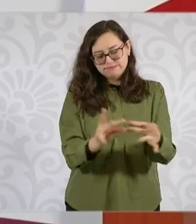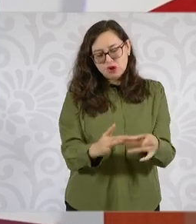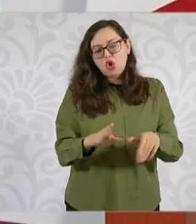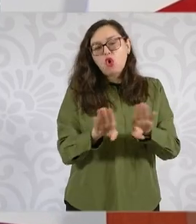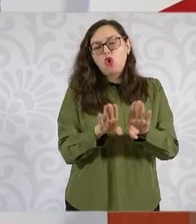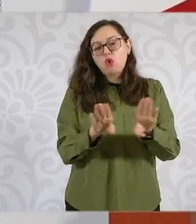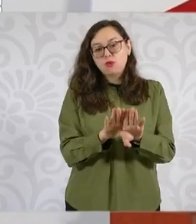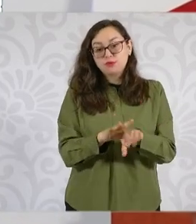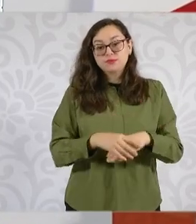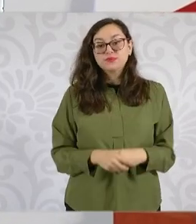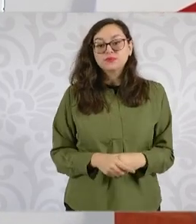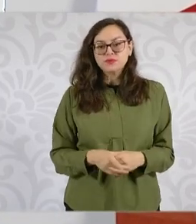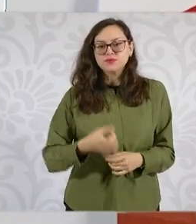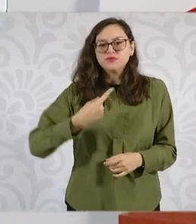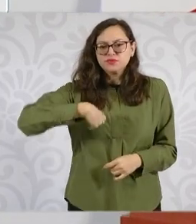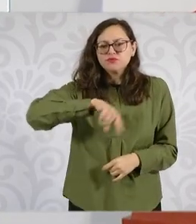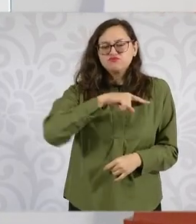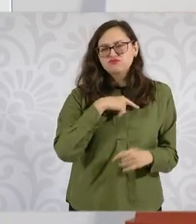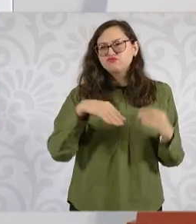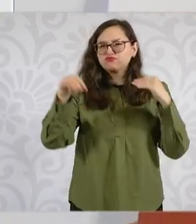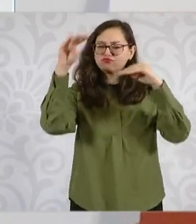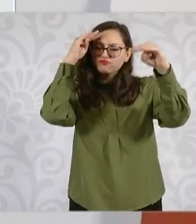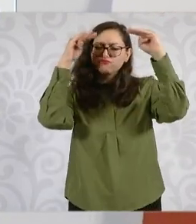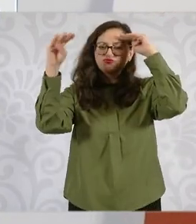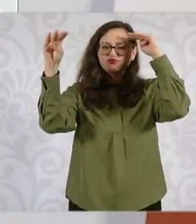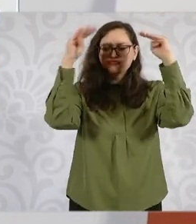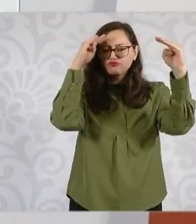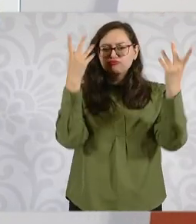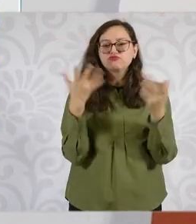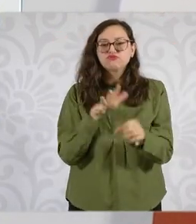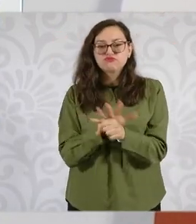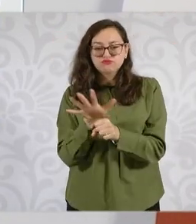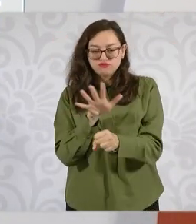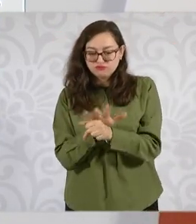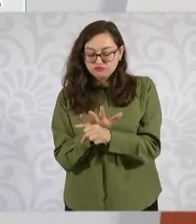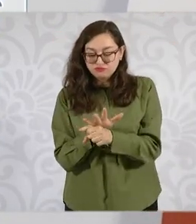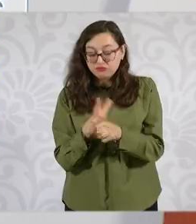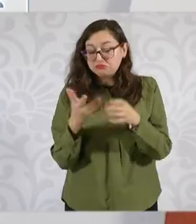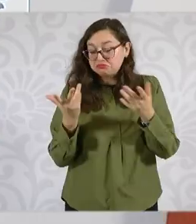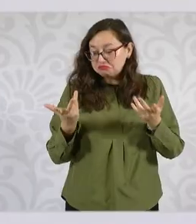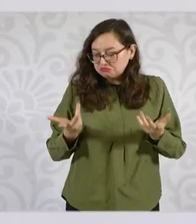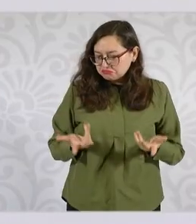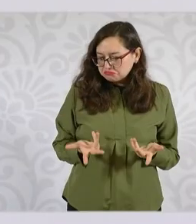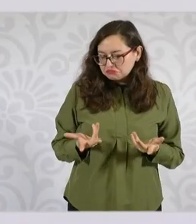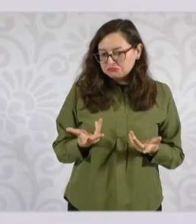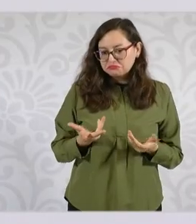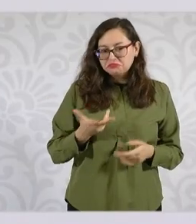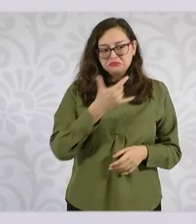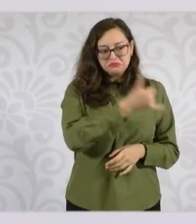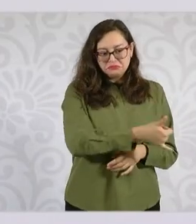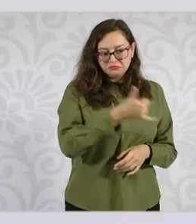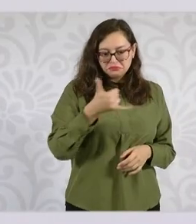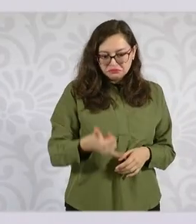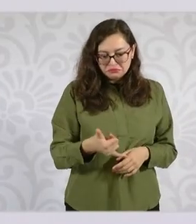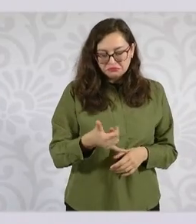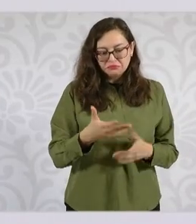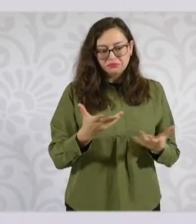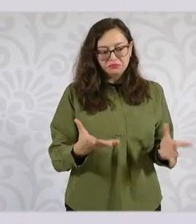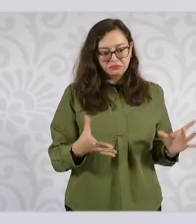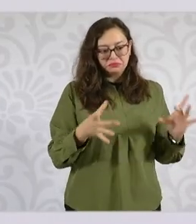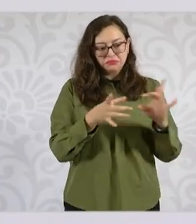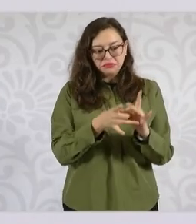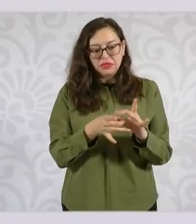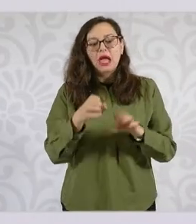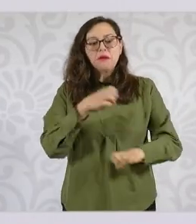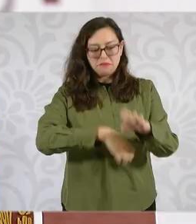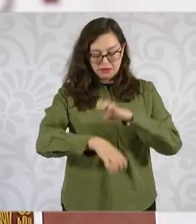estado pensando en varias opciones. Una es la construcción total, es decir, formar la empresa constructora vinculada al